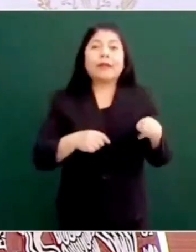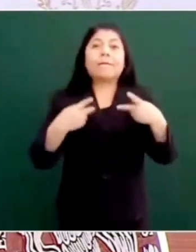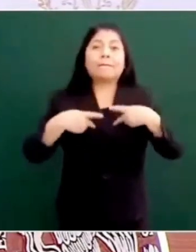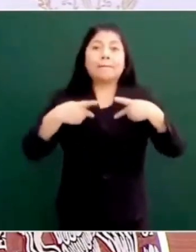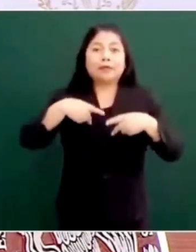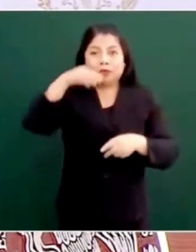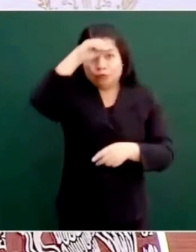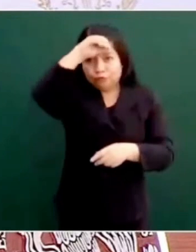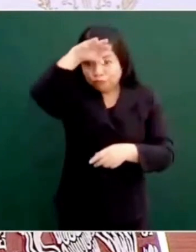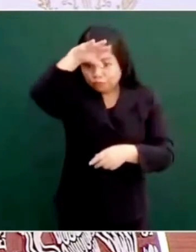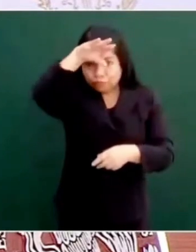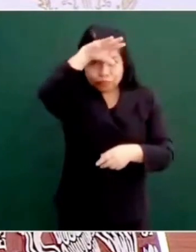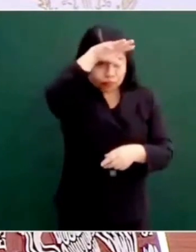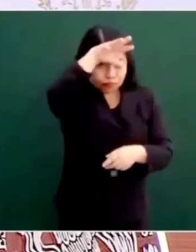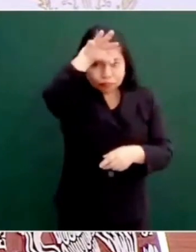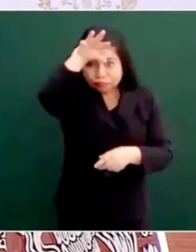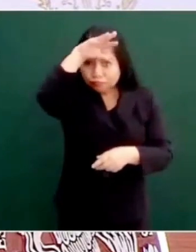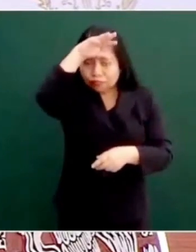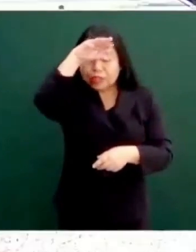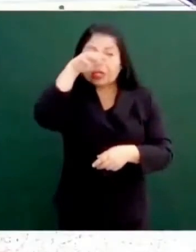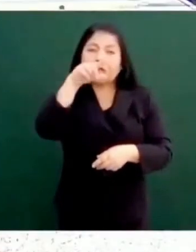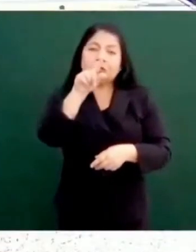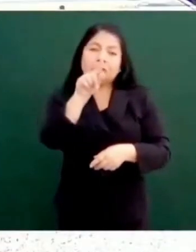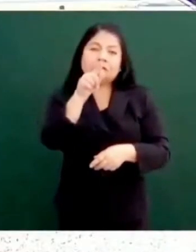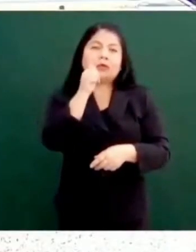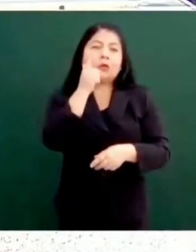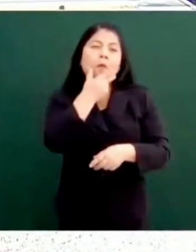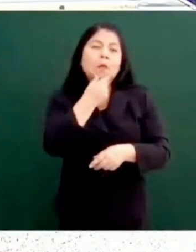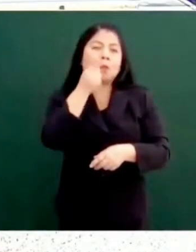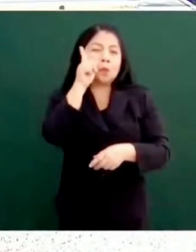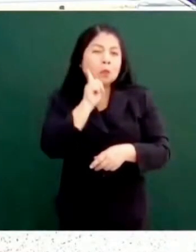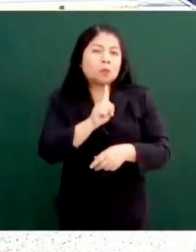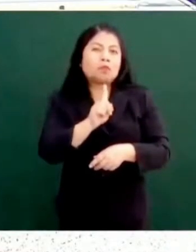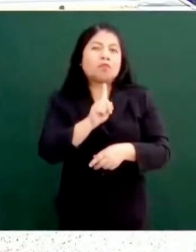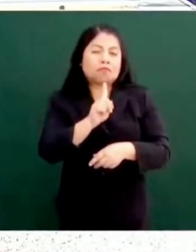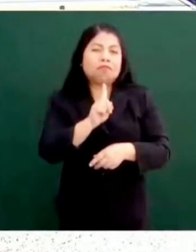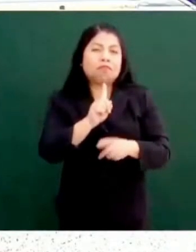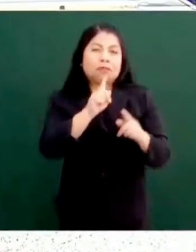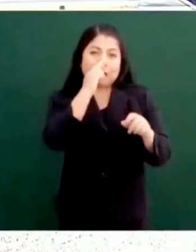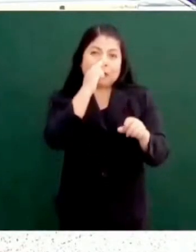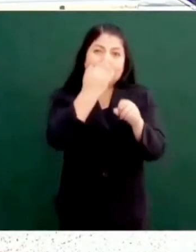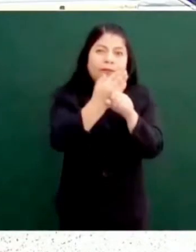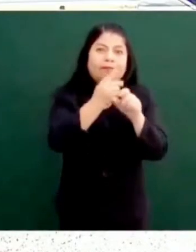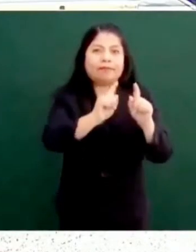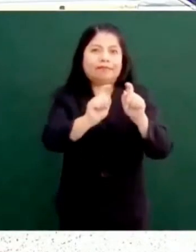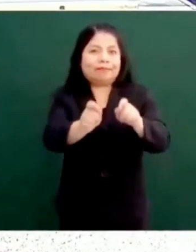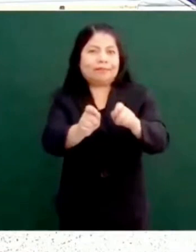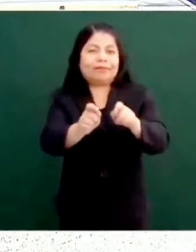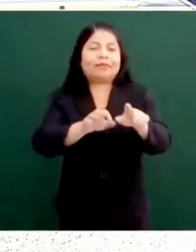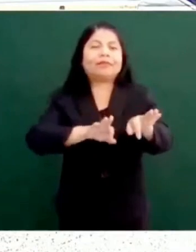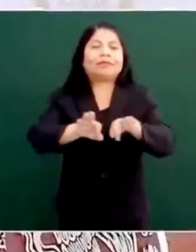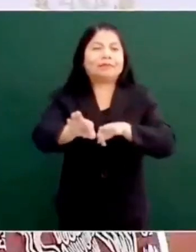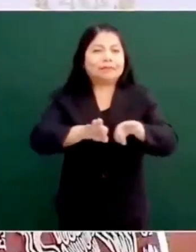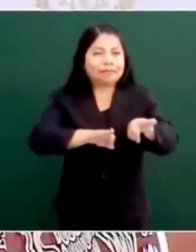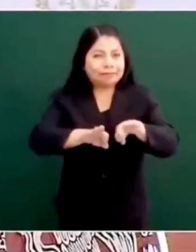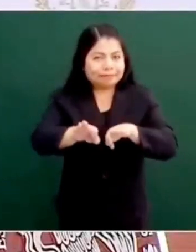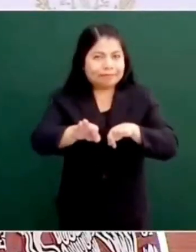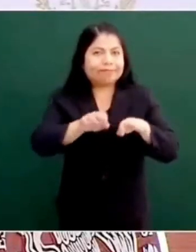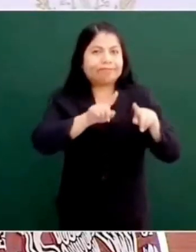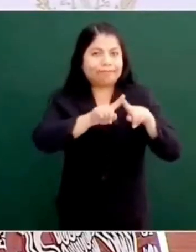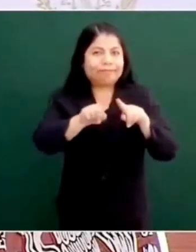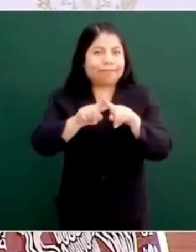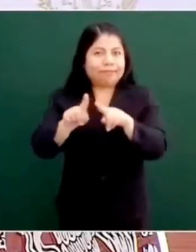arqueólogas que tienen siete frentes de trabajo. Lo que se conocía